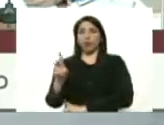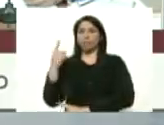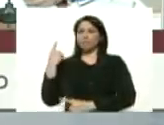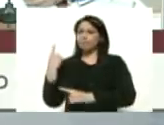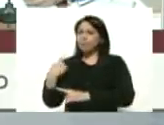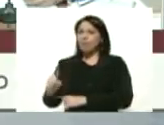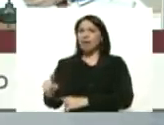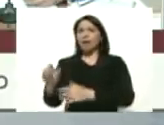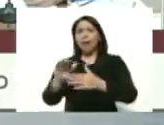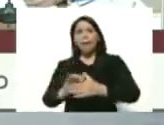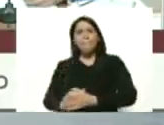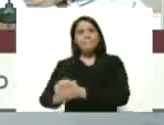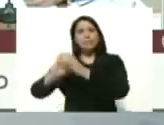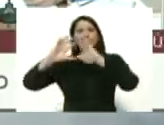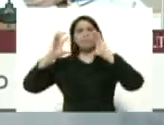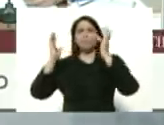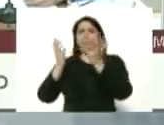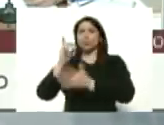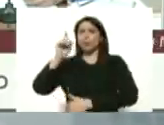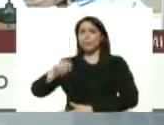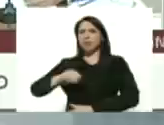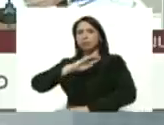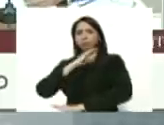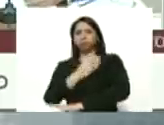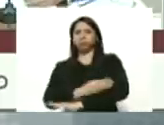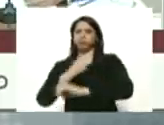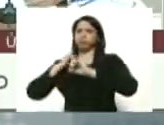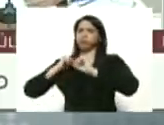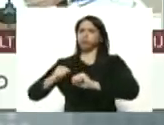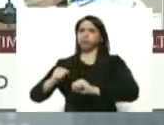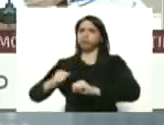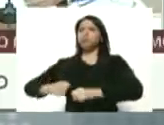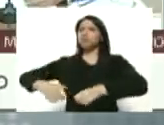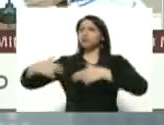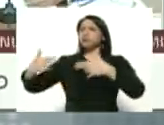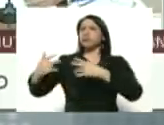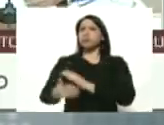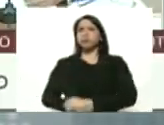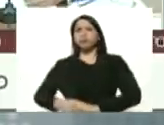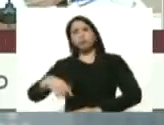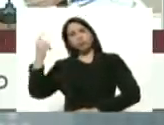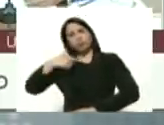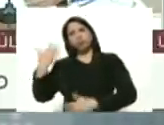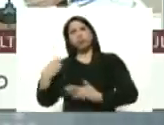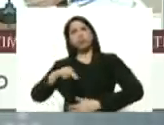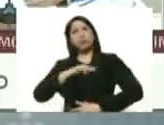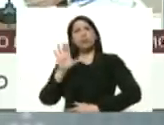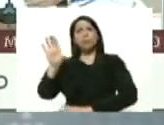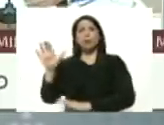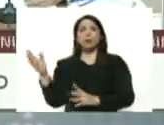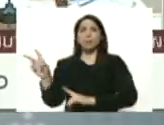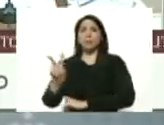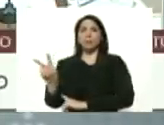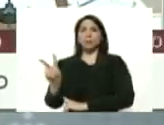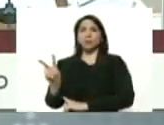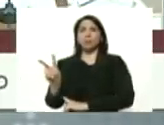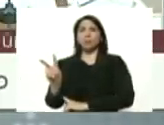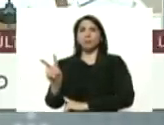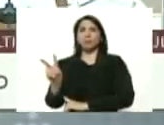amigos en este mundo y amigos valientes que se restan por nuestra patria Venezuela